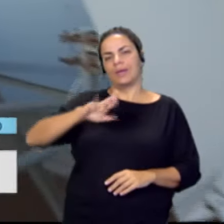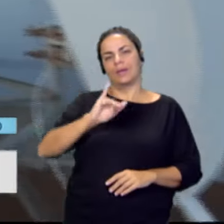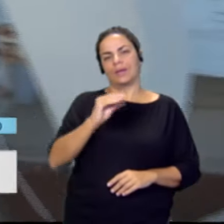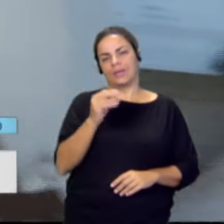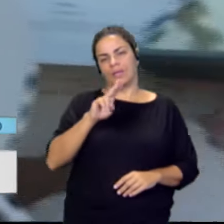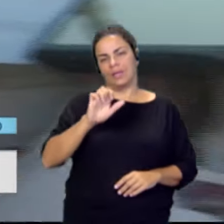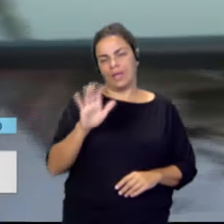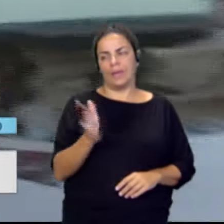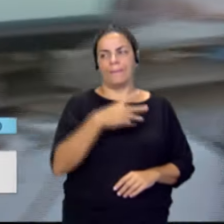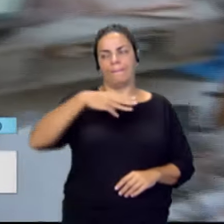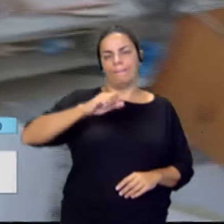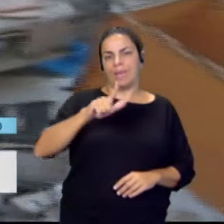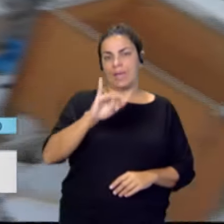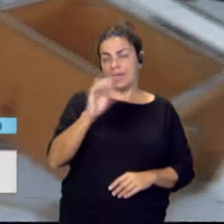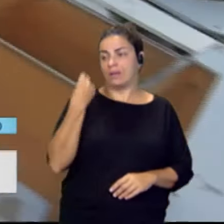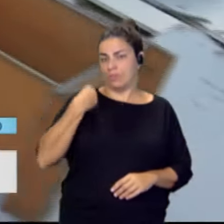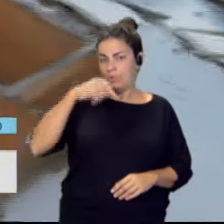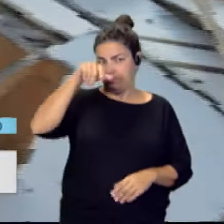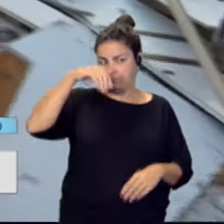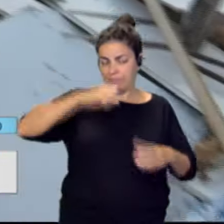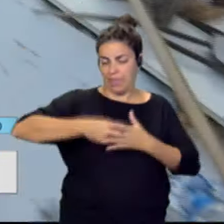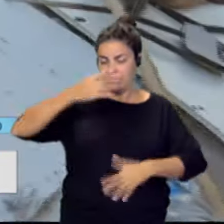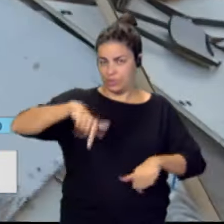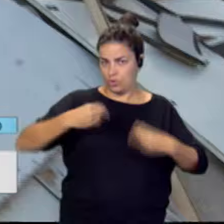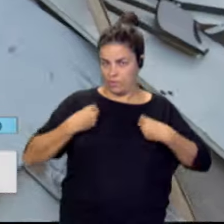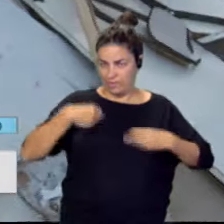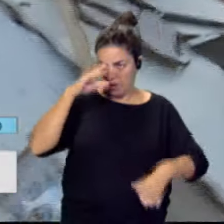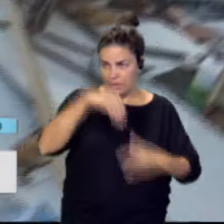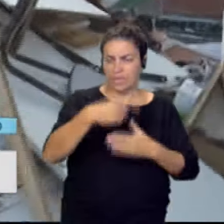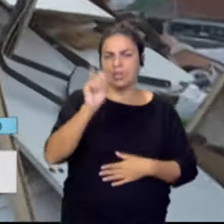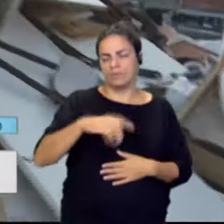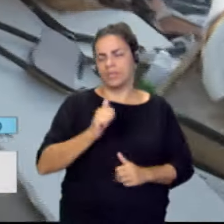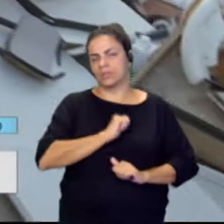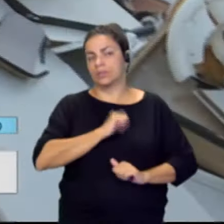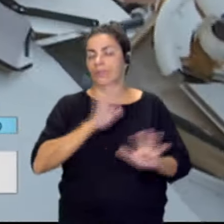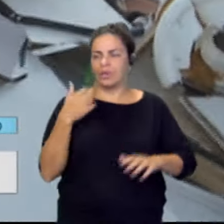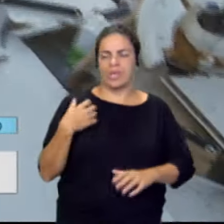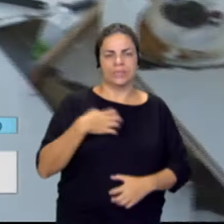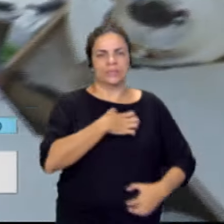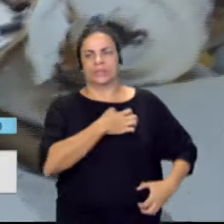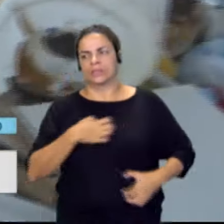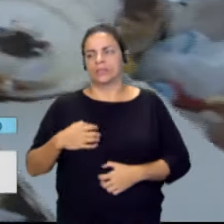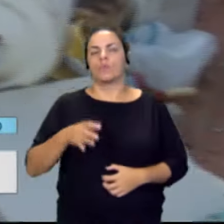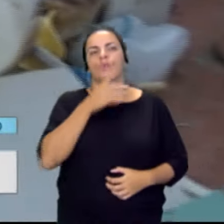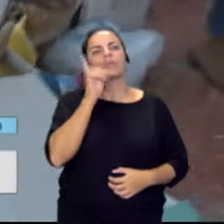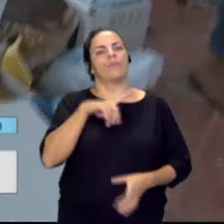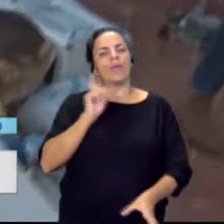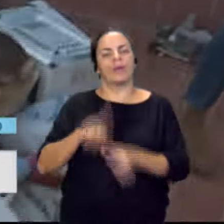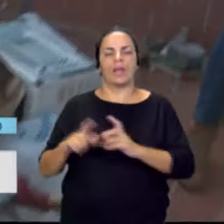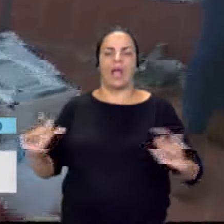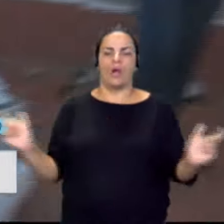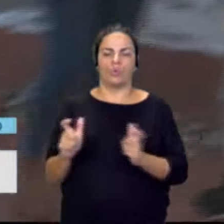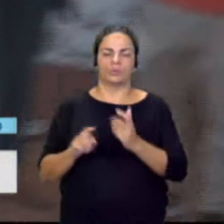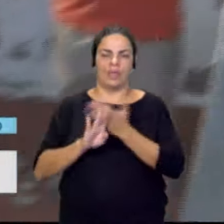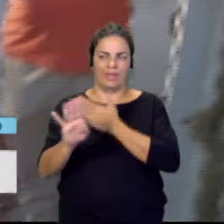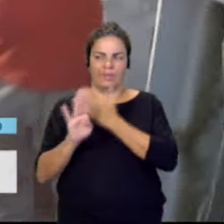uno de los vecinos que vive aquí y que también está esperando desesperado, porque además él pertenece también a la Junta de Vecinos